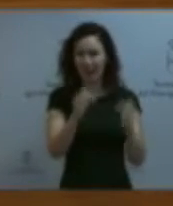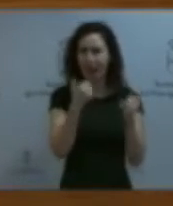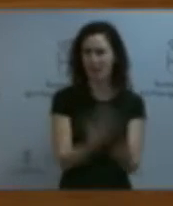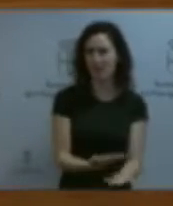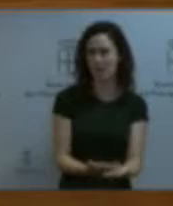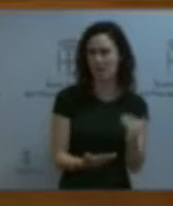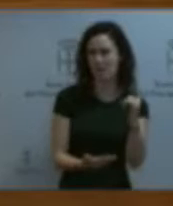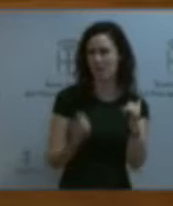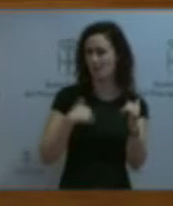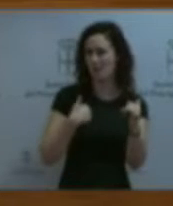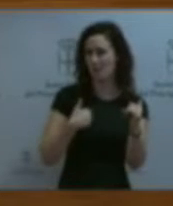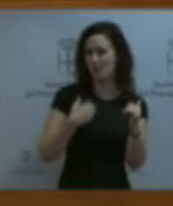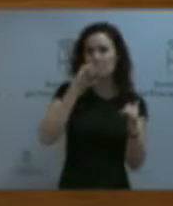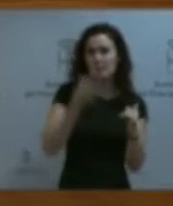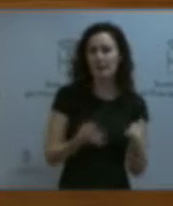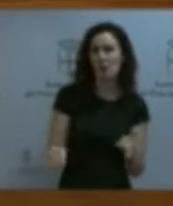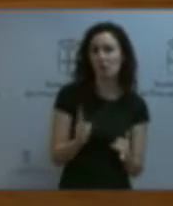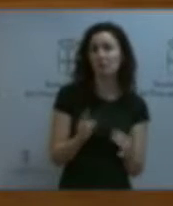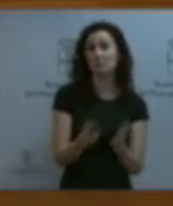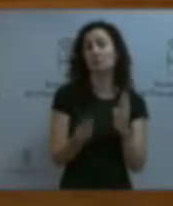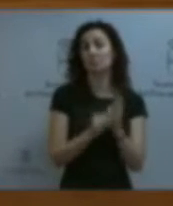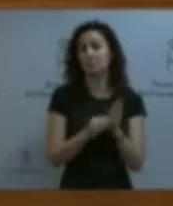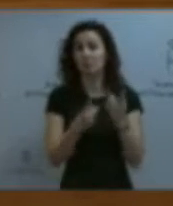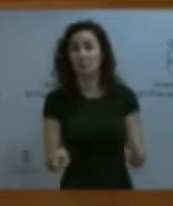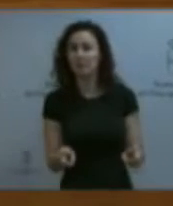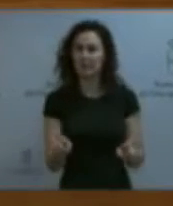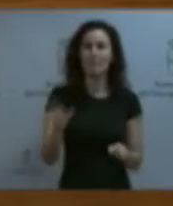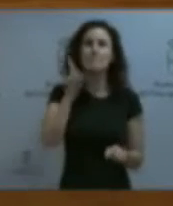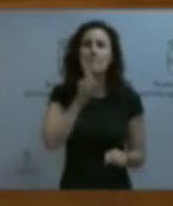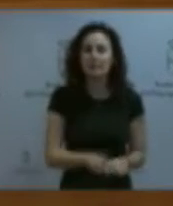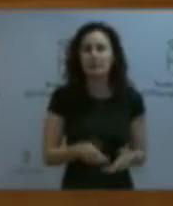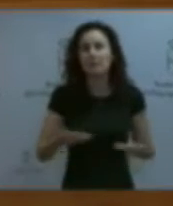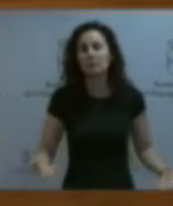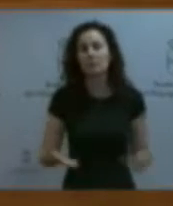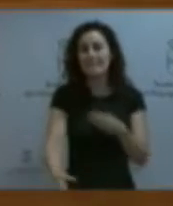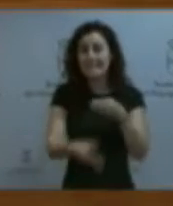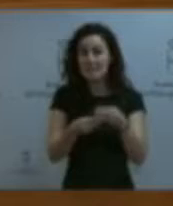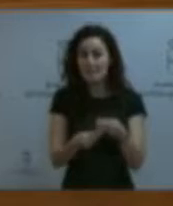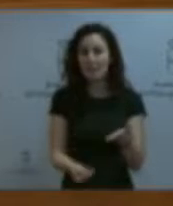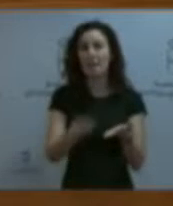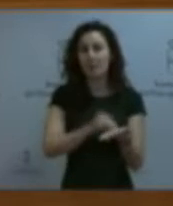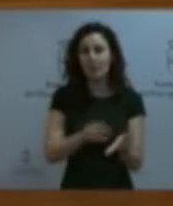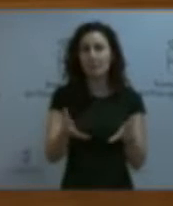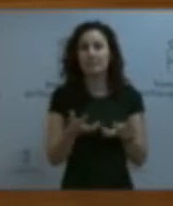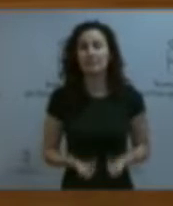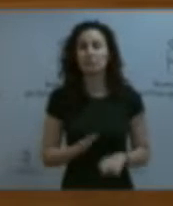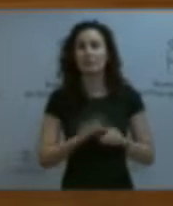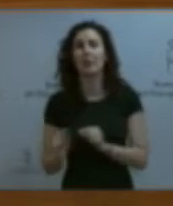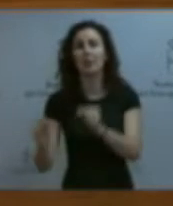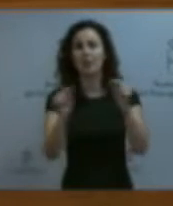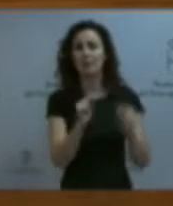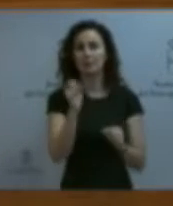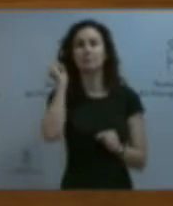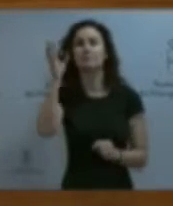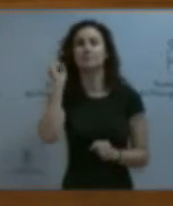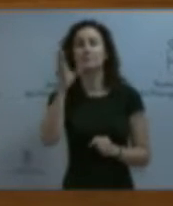que es innecesaria su incorporación. Nuestras enmiendas no se han incorporado al texto en el debate de la ponencia parlamentaria debido al